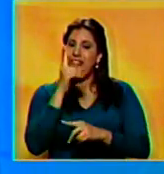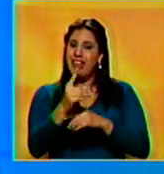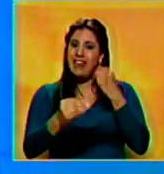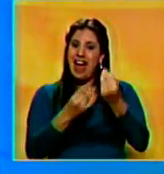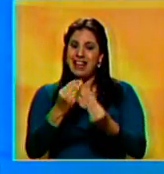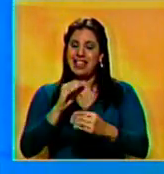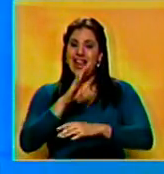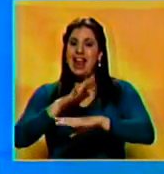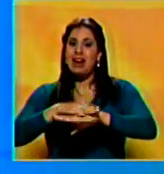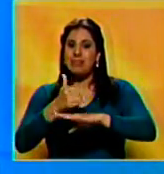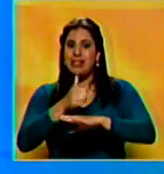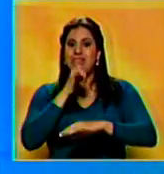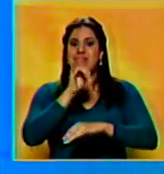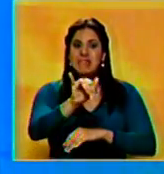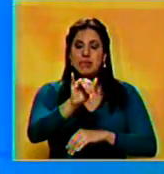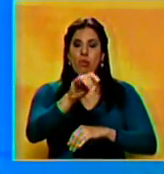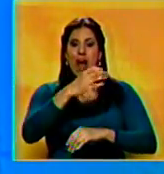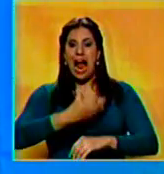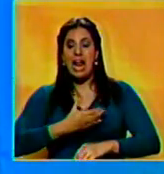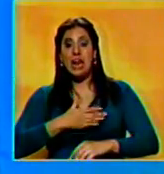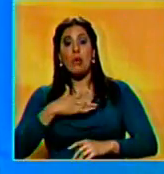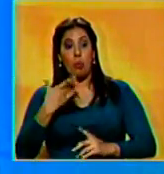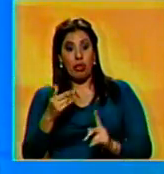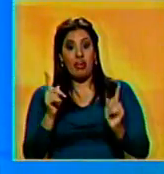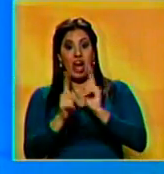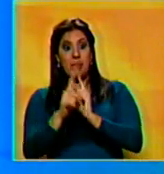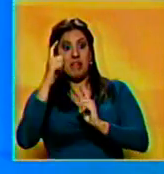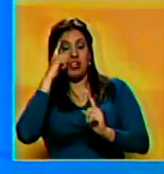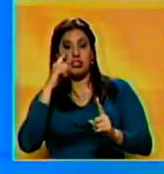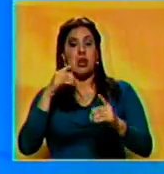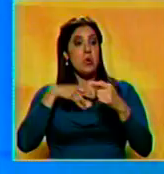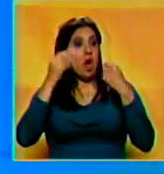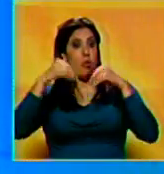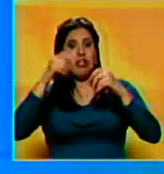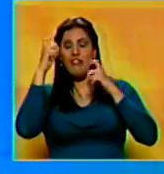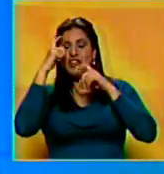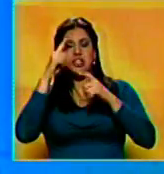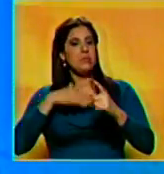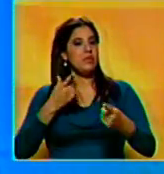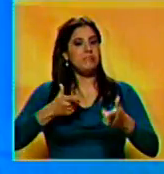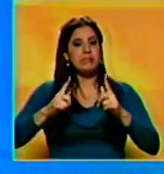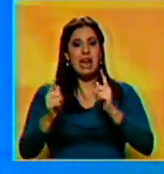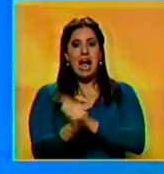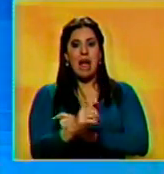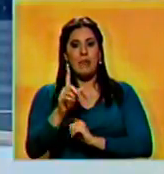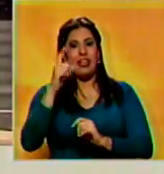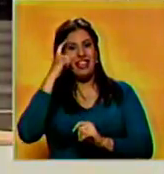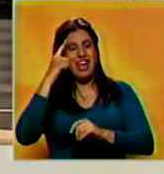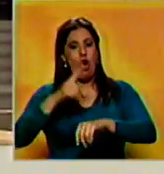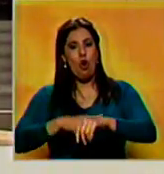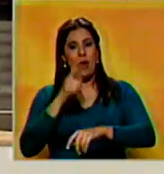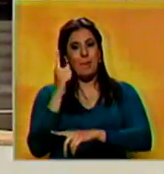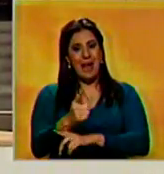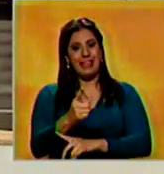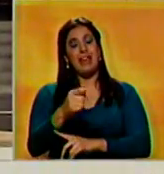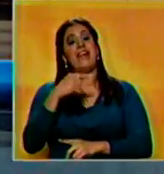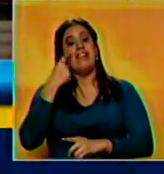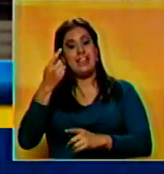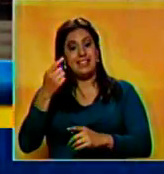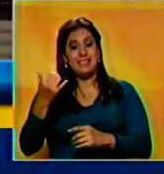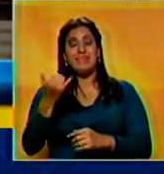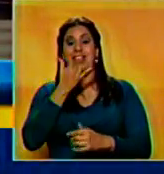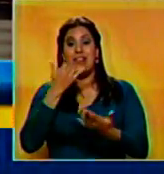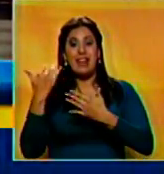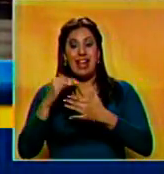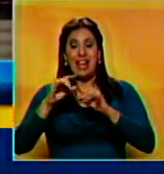con la autorización previa de los alcaldes, quienes pueden cambiar el itinerario escogido el día y la hora. El fallo de la Sala Constitucional